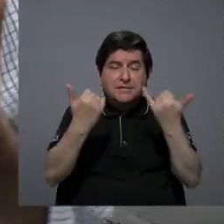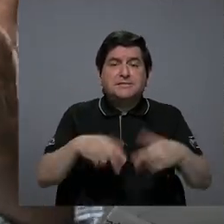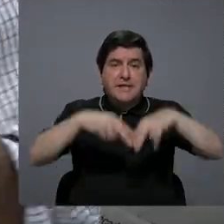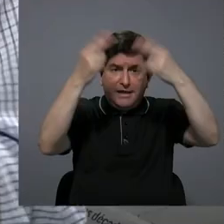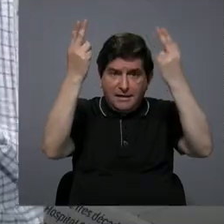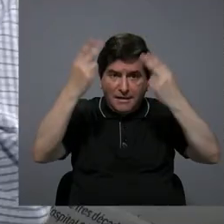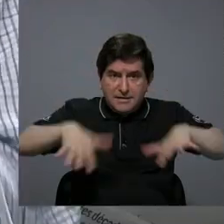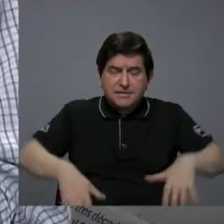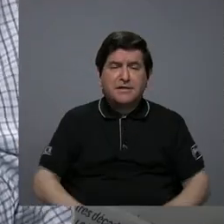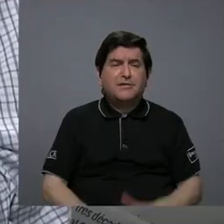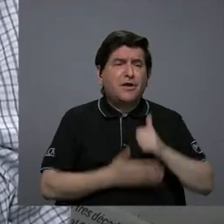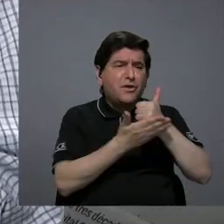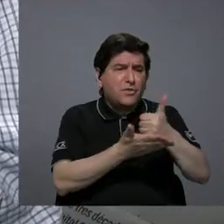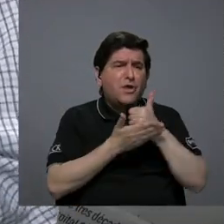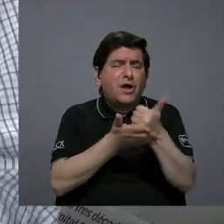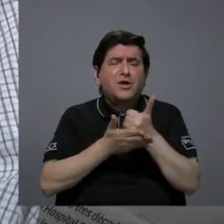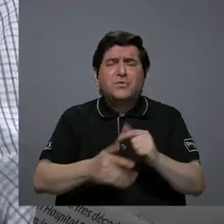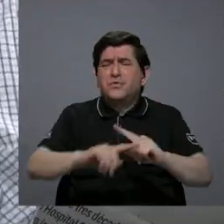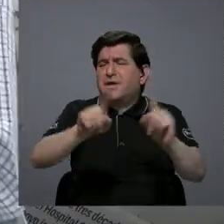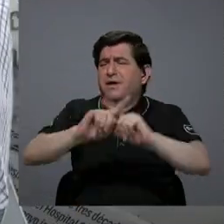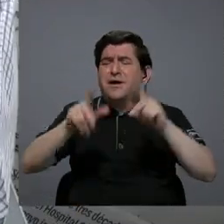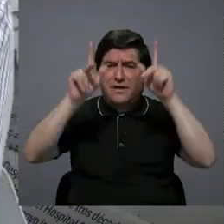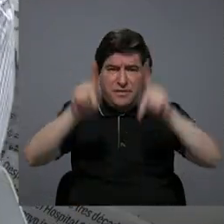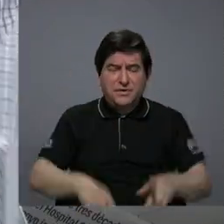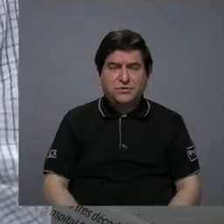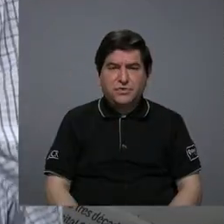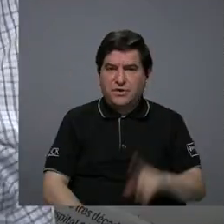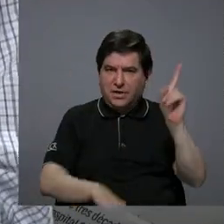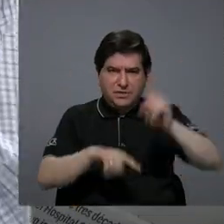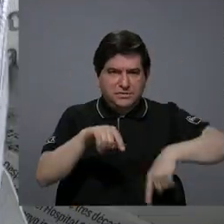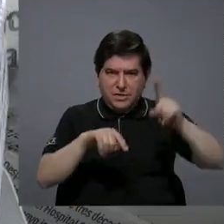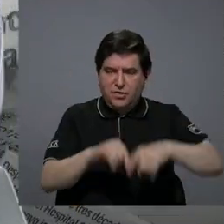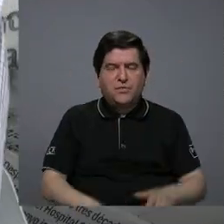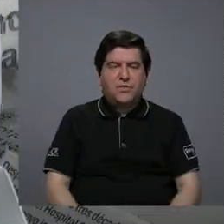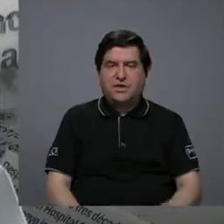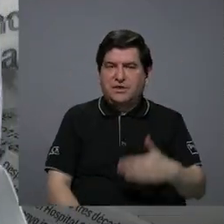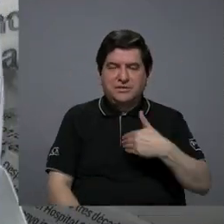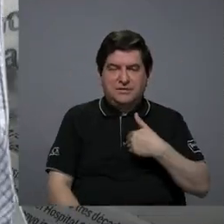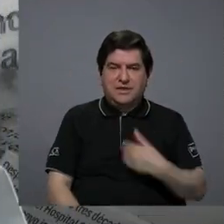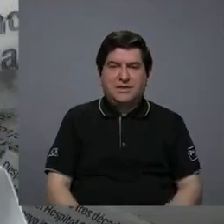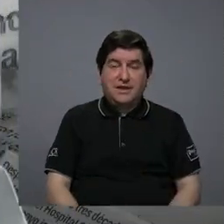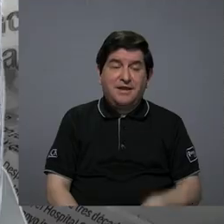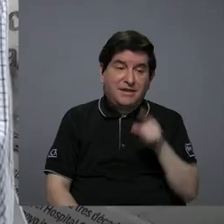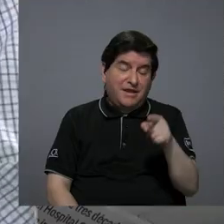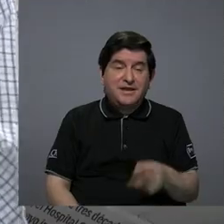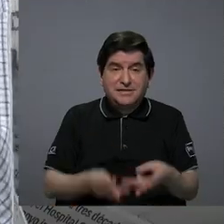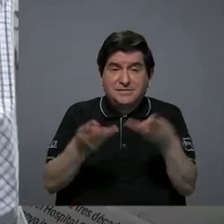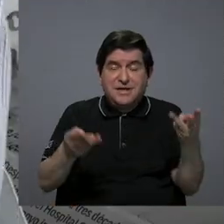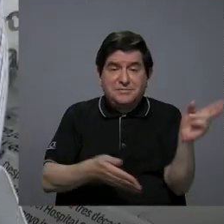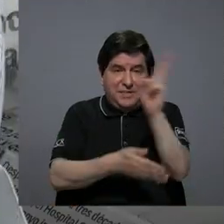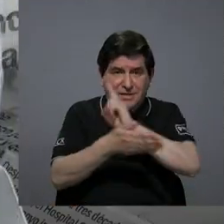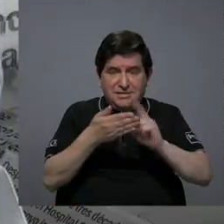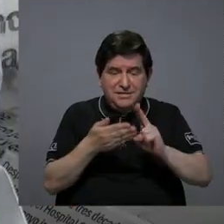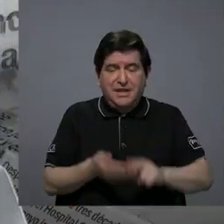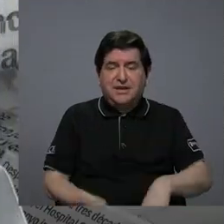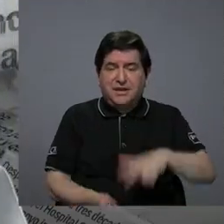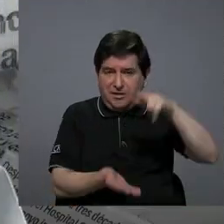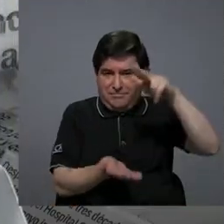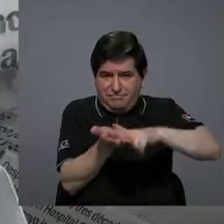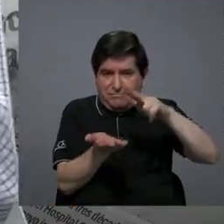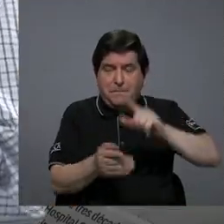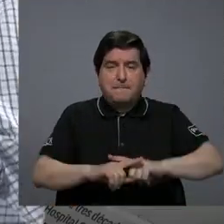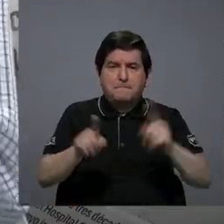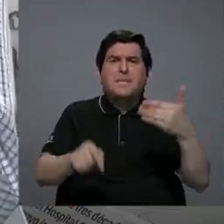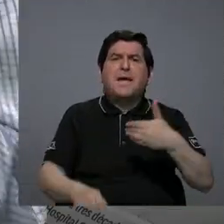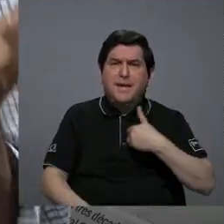para ayudarle a muchísimas personas que si bien no van a poder acreditar propiamente la materia en la universidad si tendrán